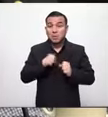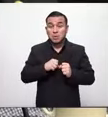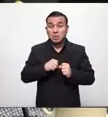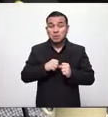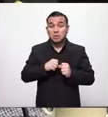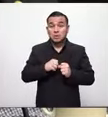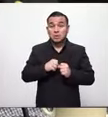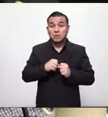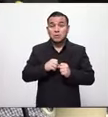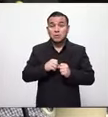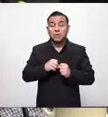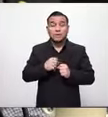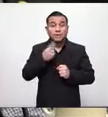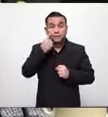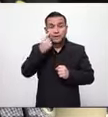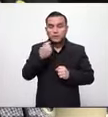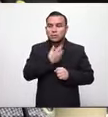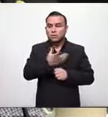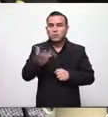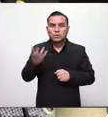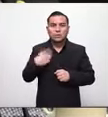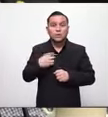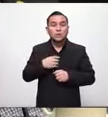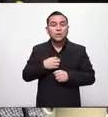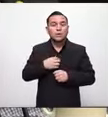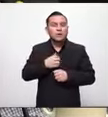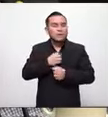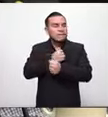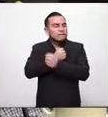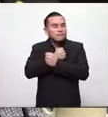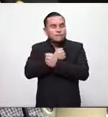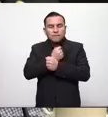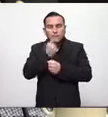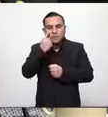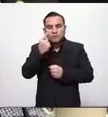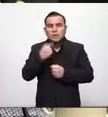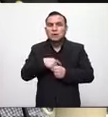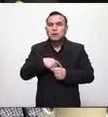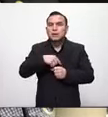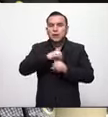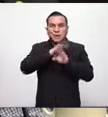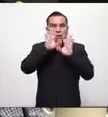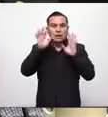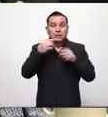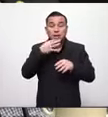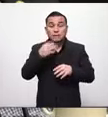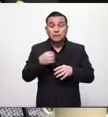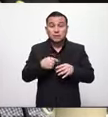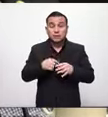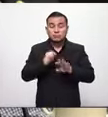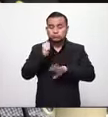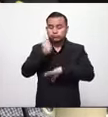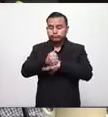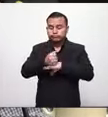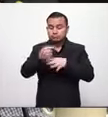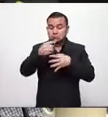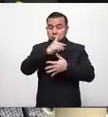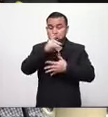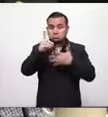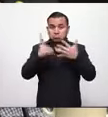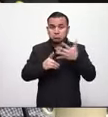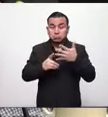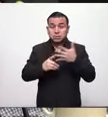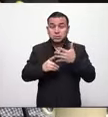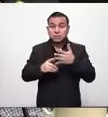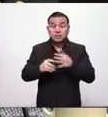intenciones al buen corazón de ellos porque ya se está fraguando un decreto legislativo en el cual pues es